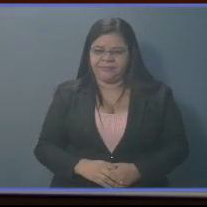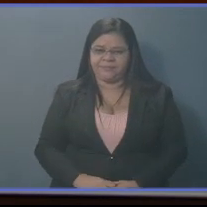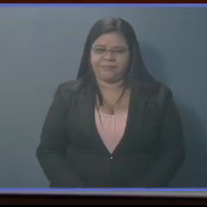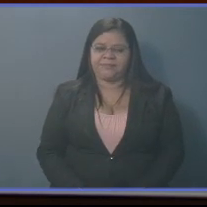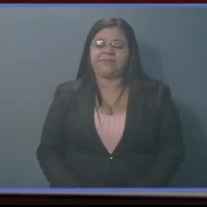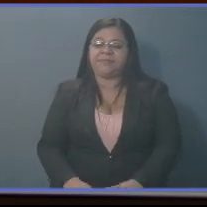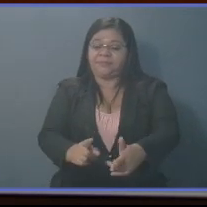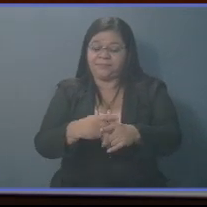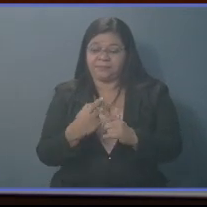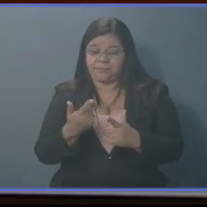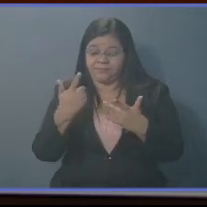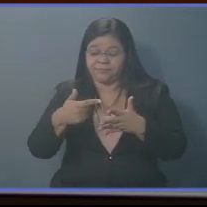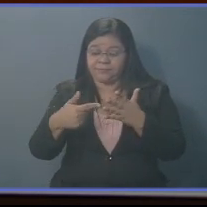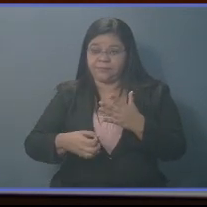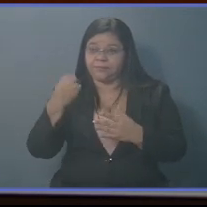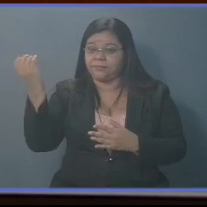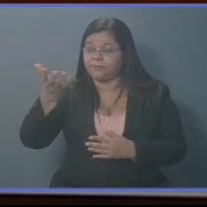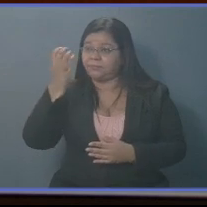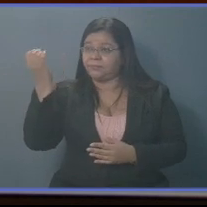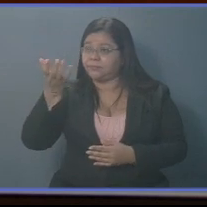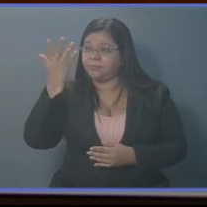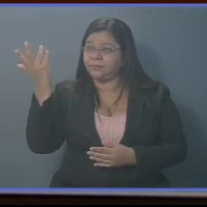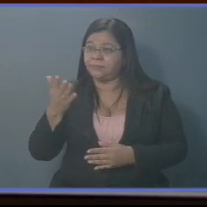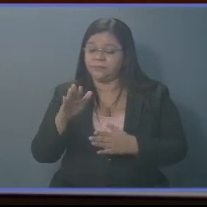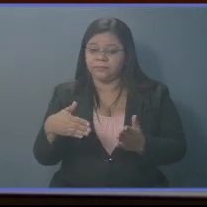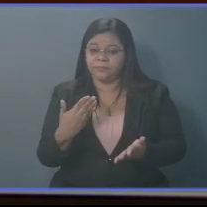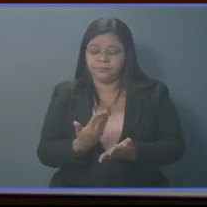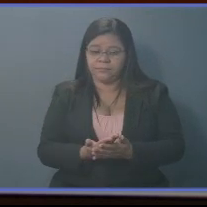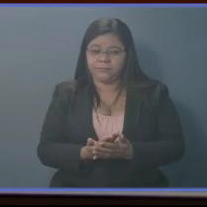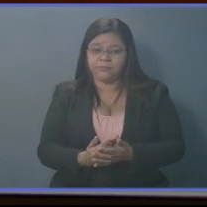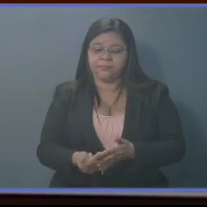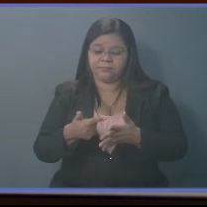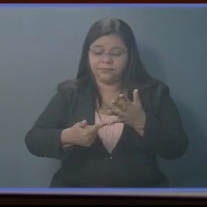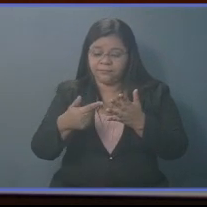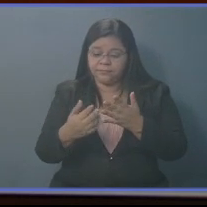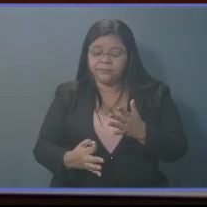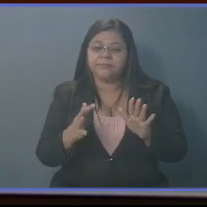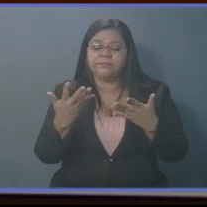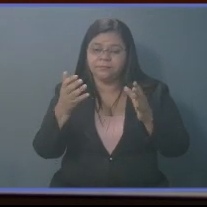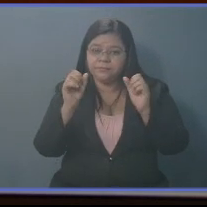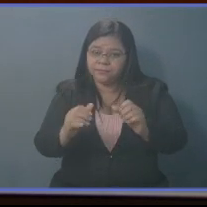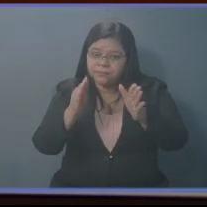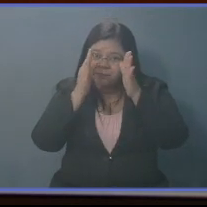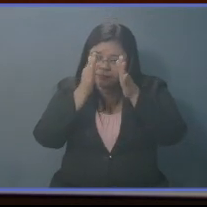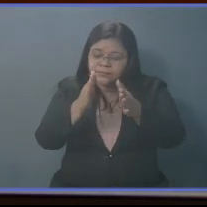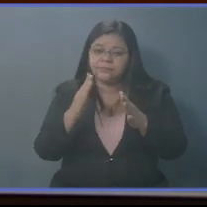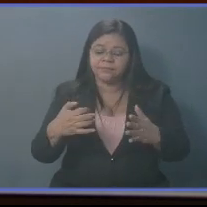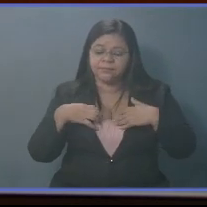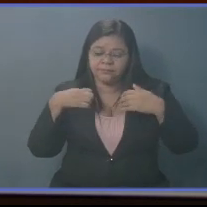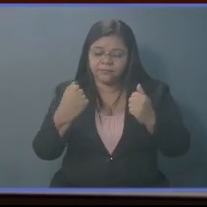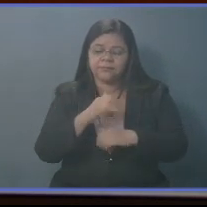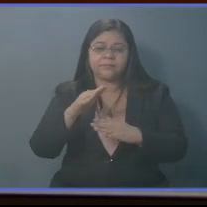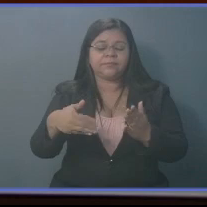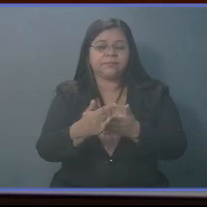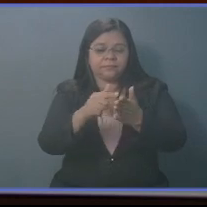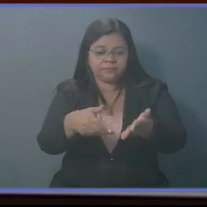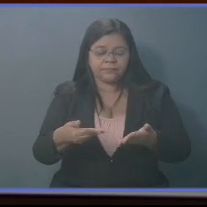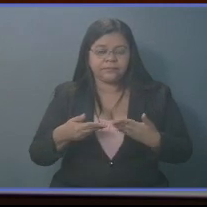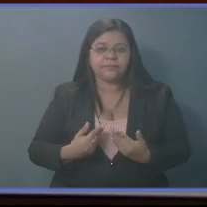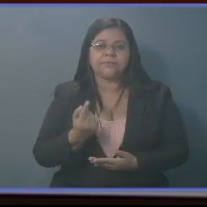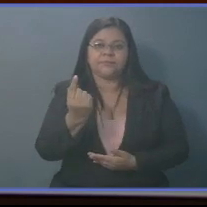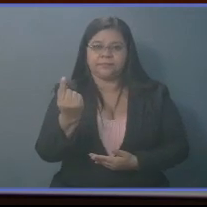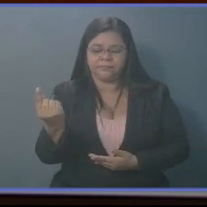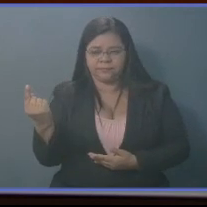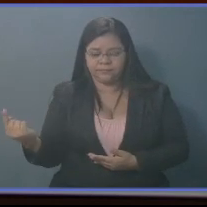ley de emergencia para establecer un estado de emergencia, es una ley para atender la salud y los derechos de las personas